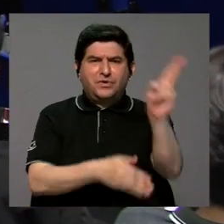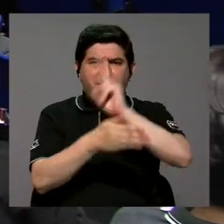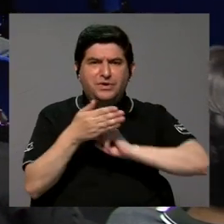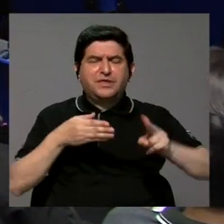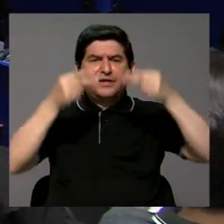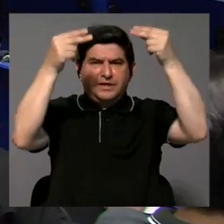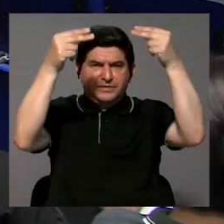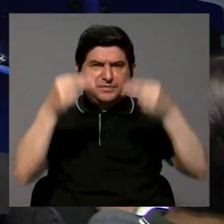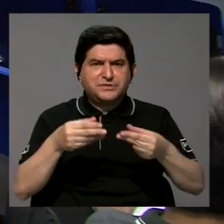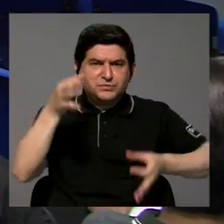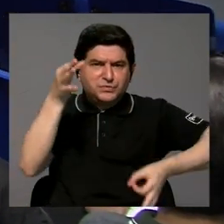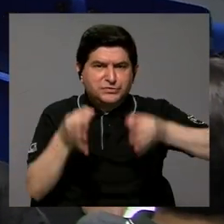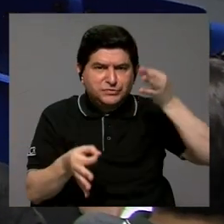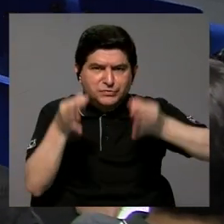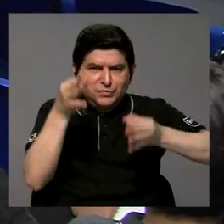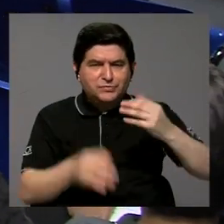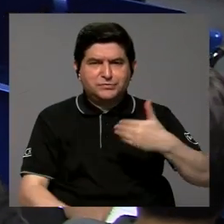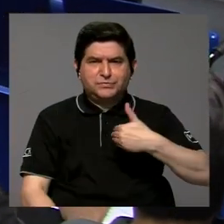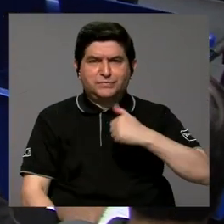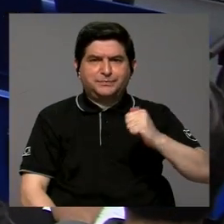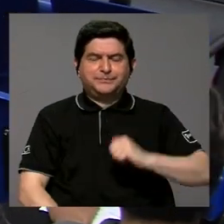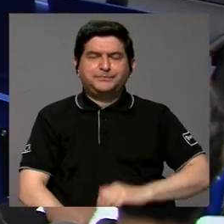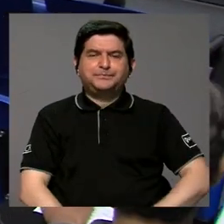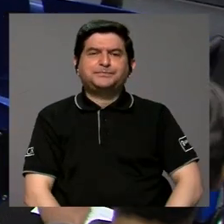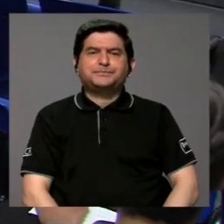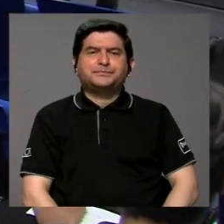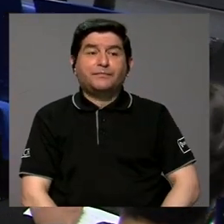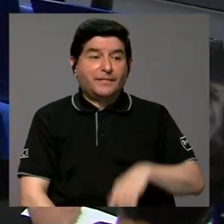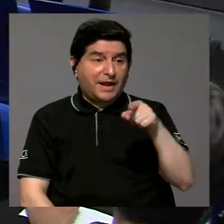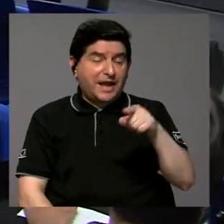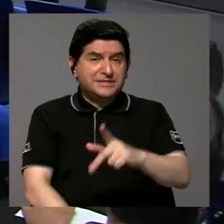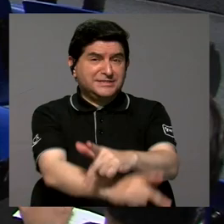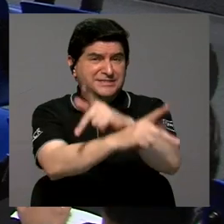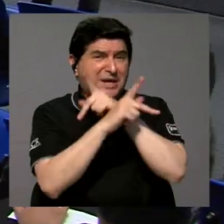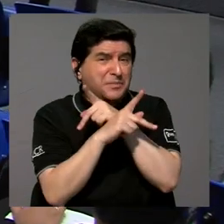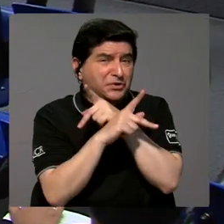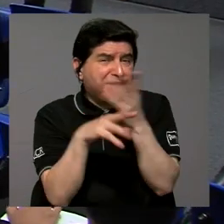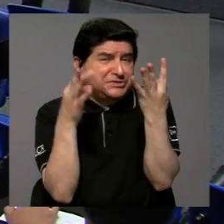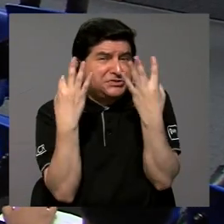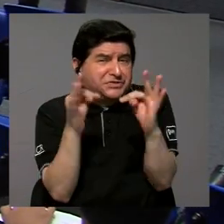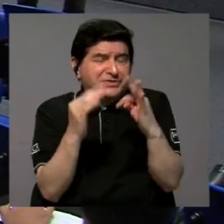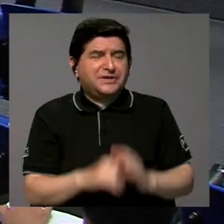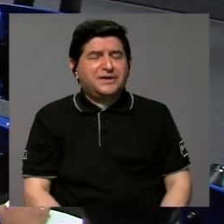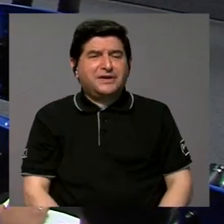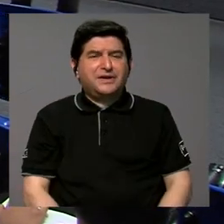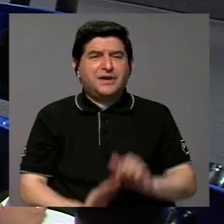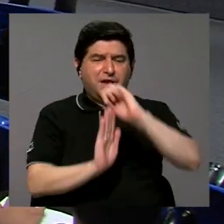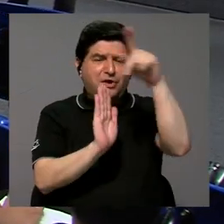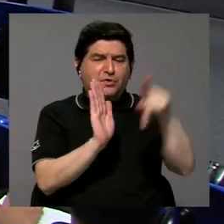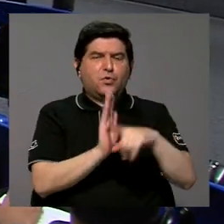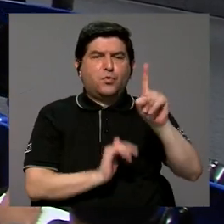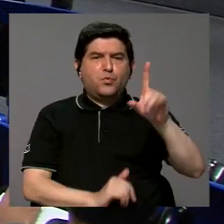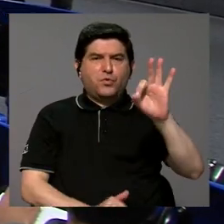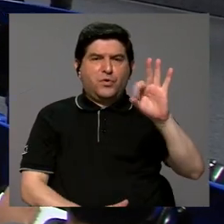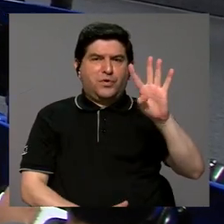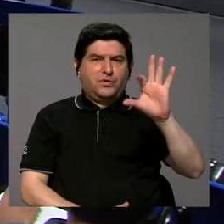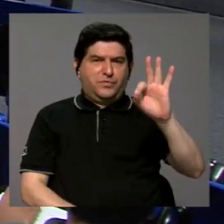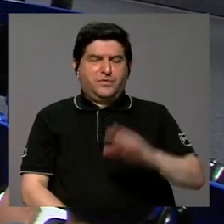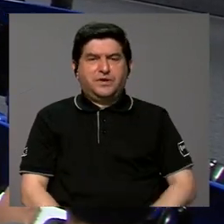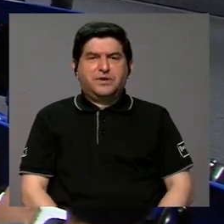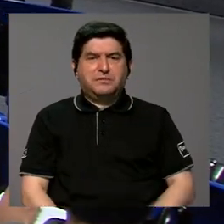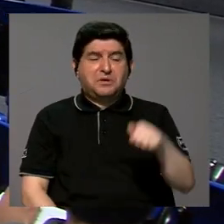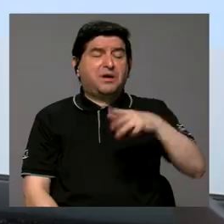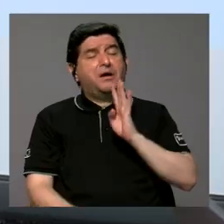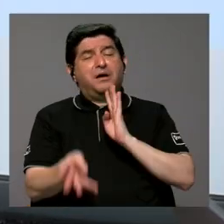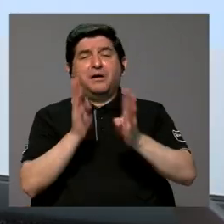presupuesto justo, ¿verdad? Entonces, si ese blindaje se quiso dar en la Constitución del 49, aquí podemos hablar